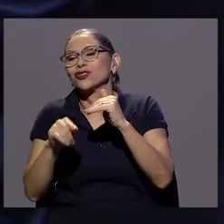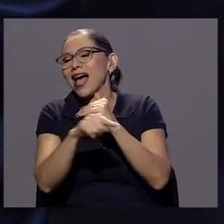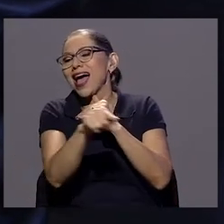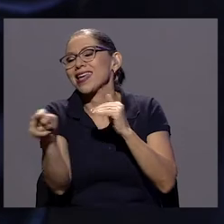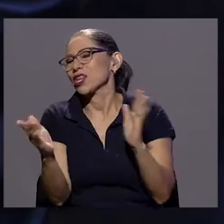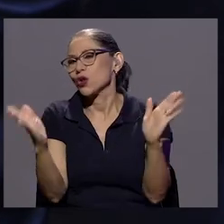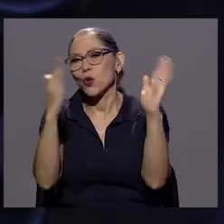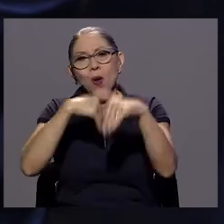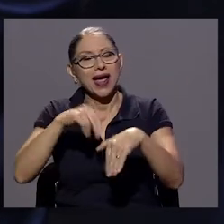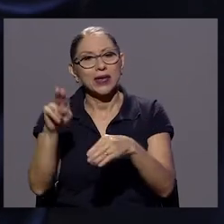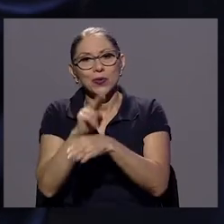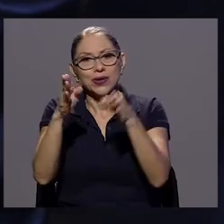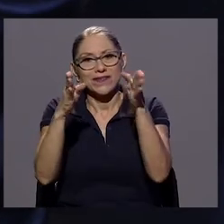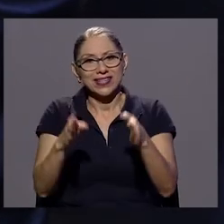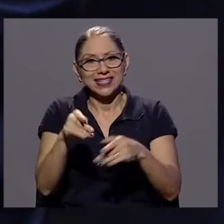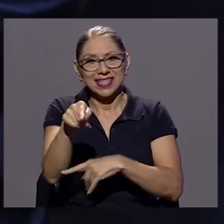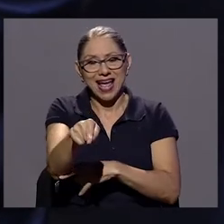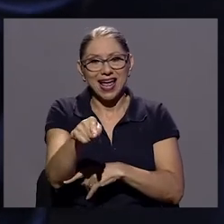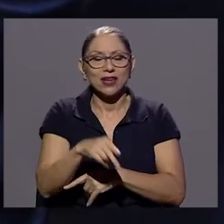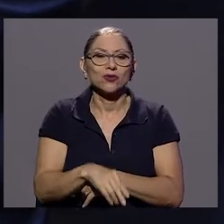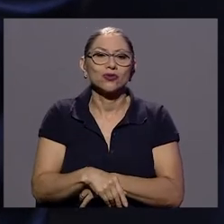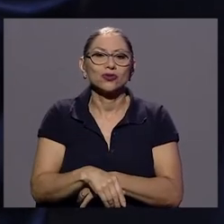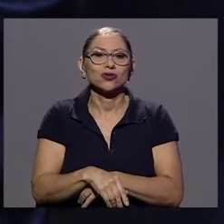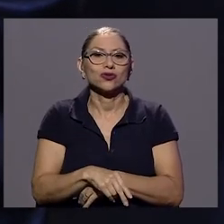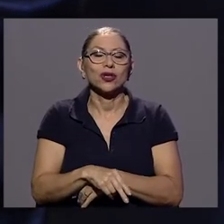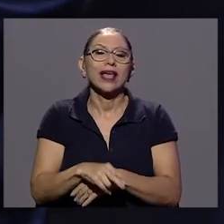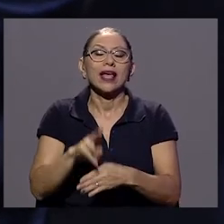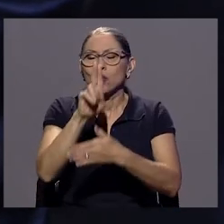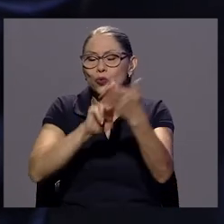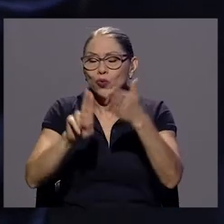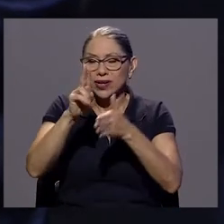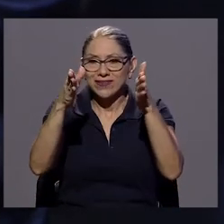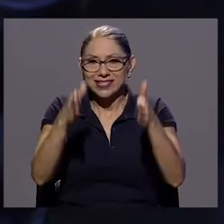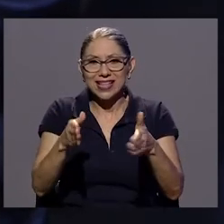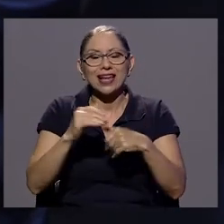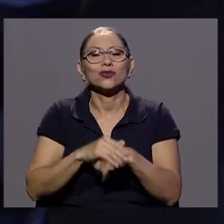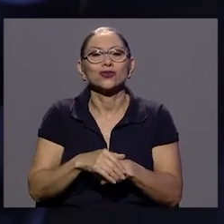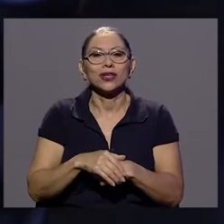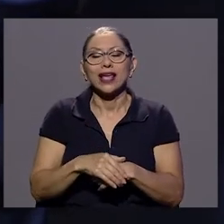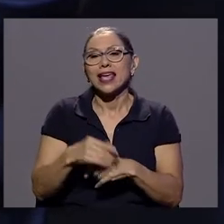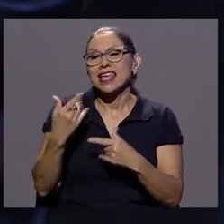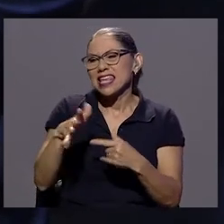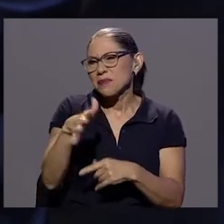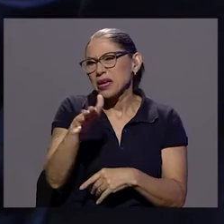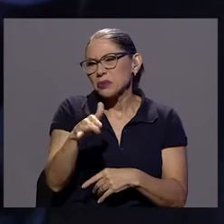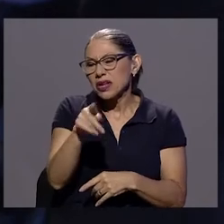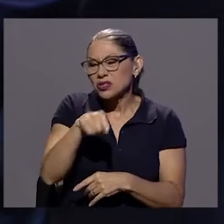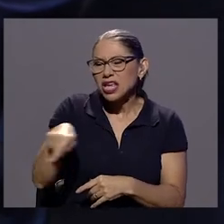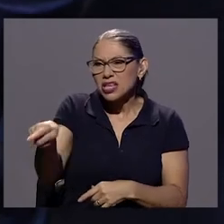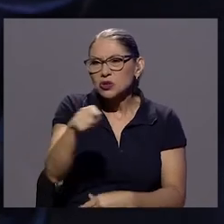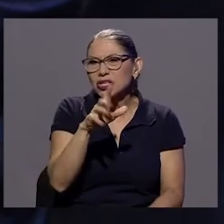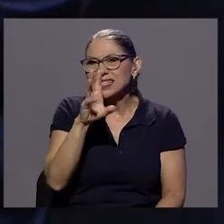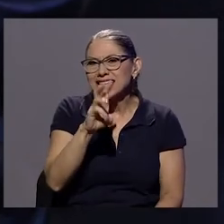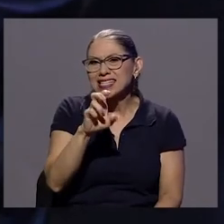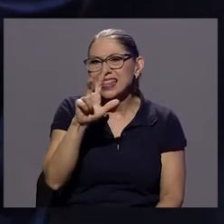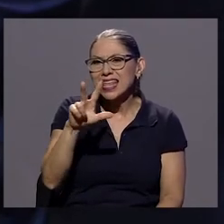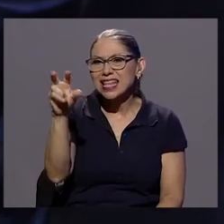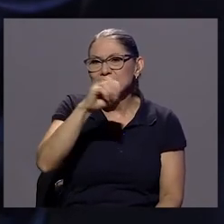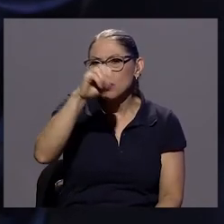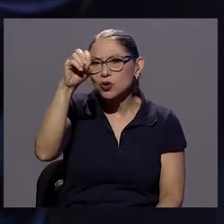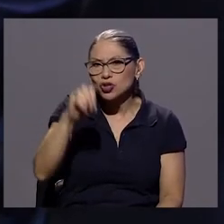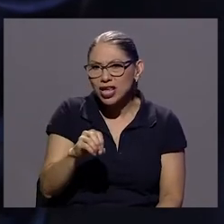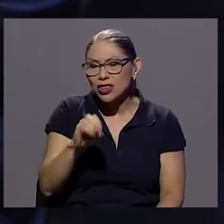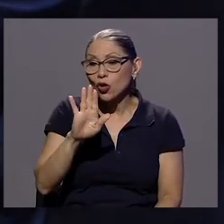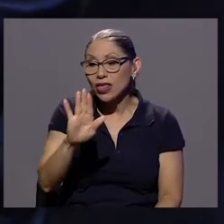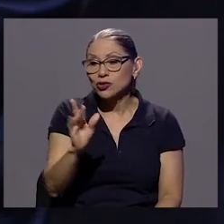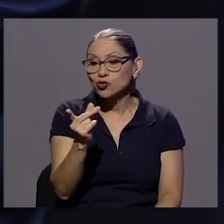Y el endeudamiento de este grupo es en promedio de alrededor de un 60, 62, 63%